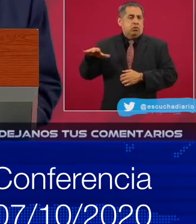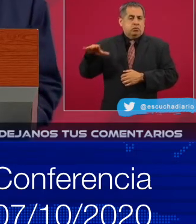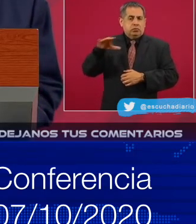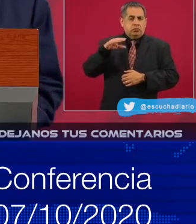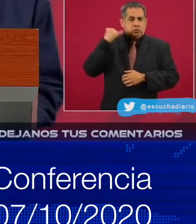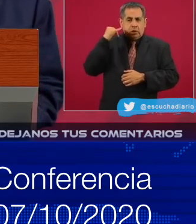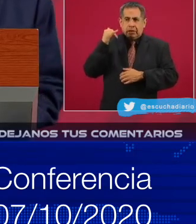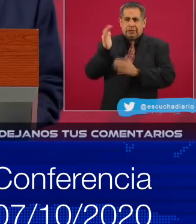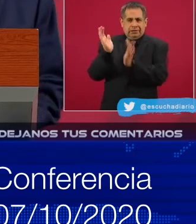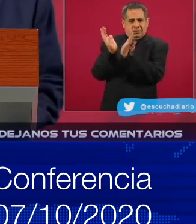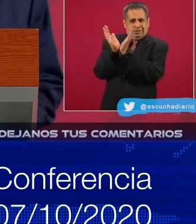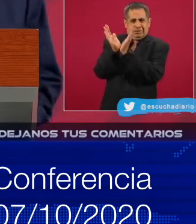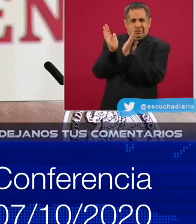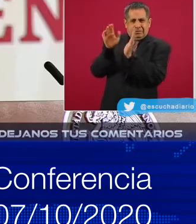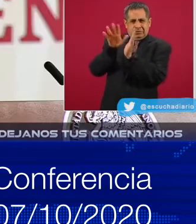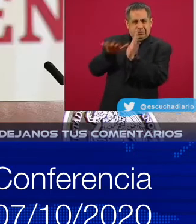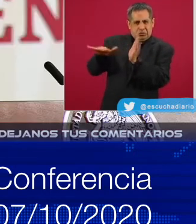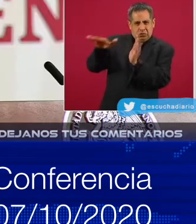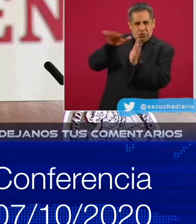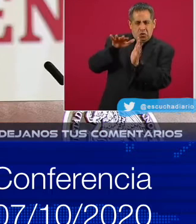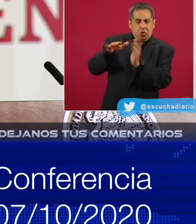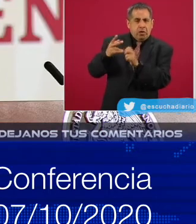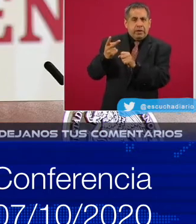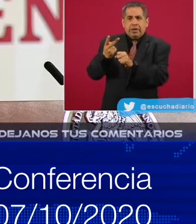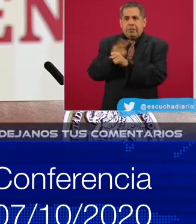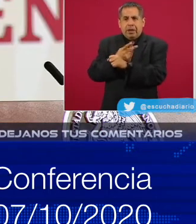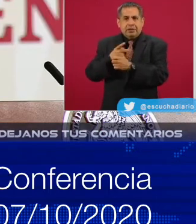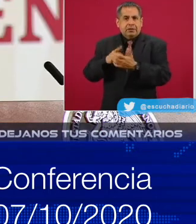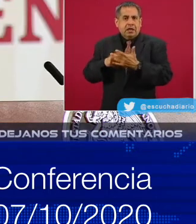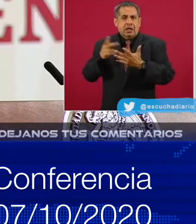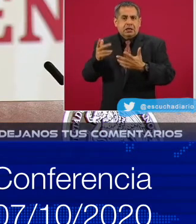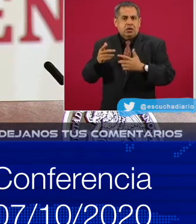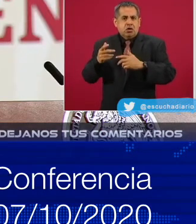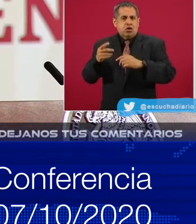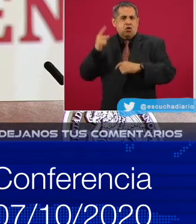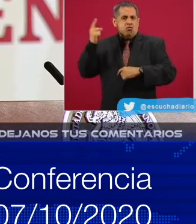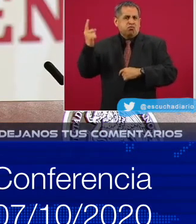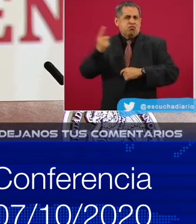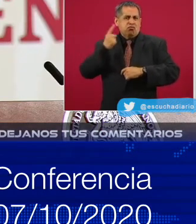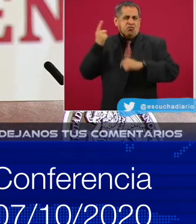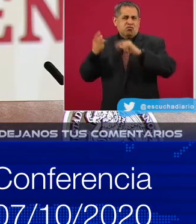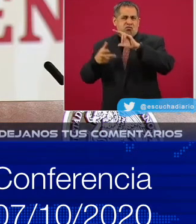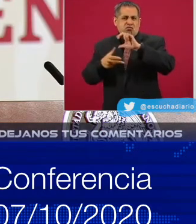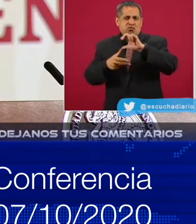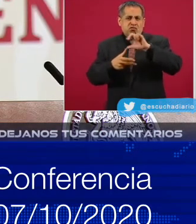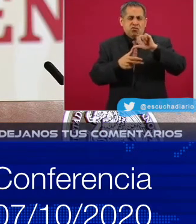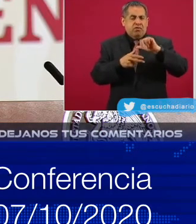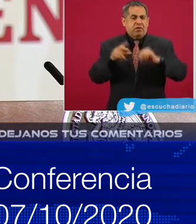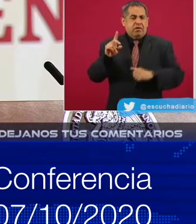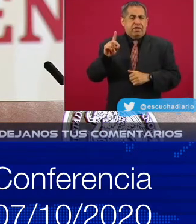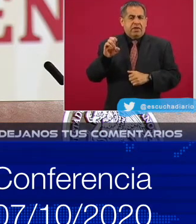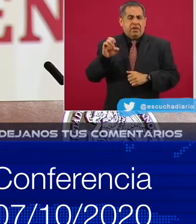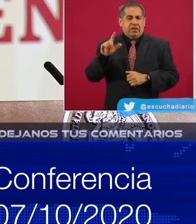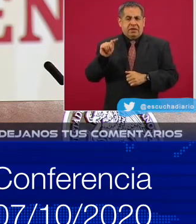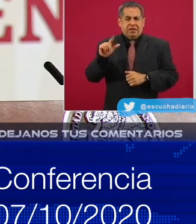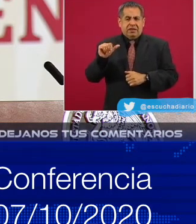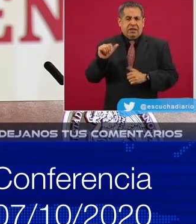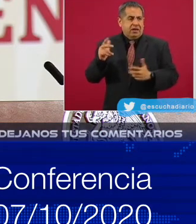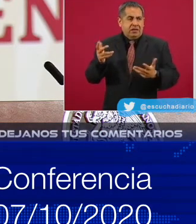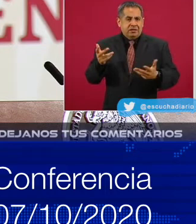Yucatán con el huracán Delta, vamos a